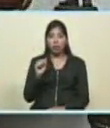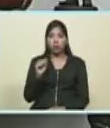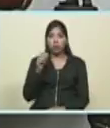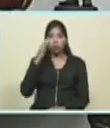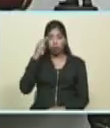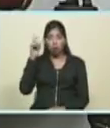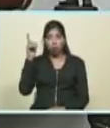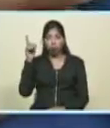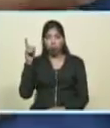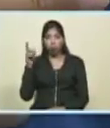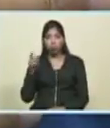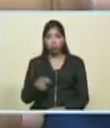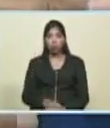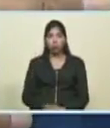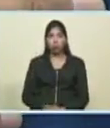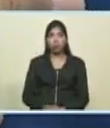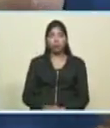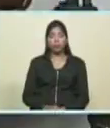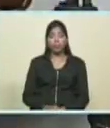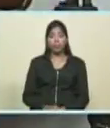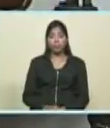y del profeta Mahoma